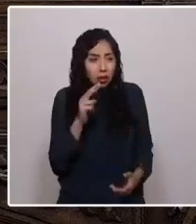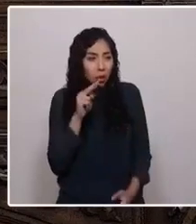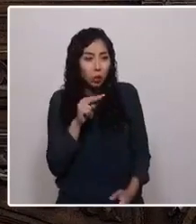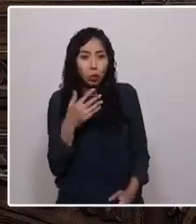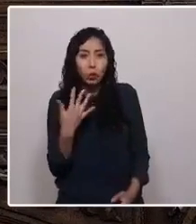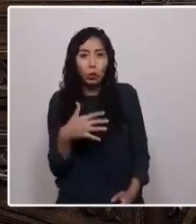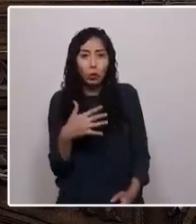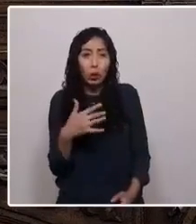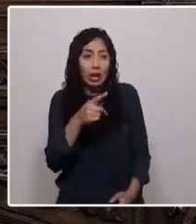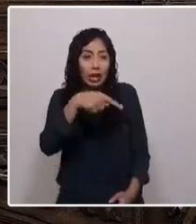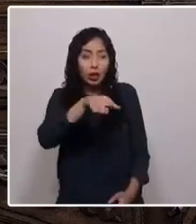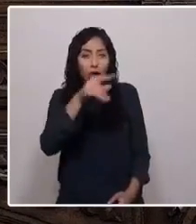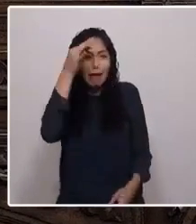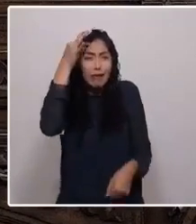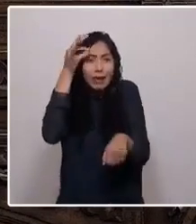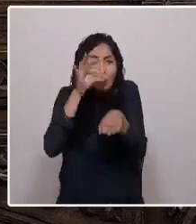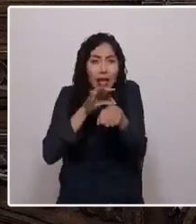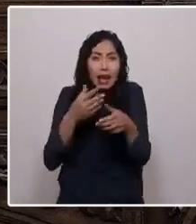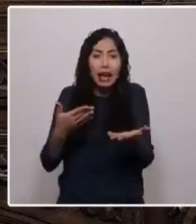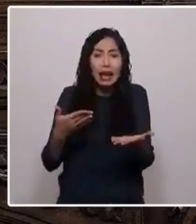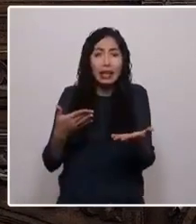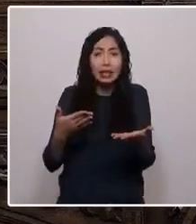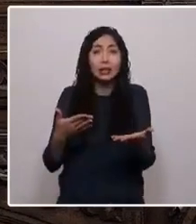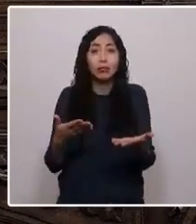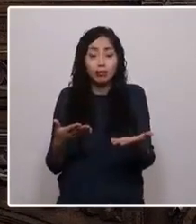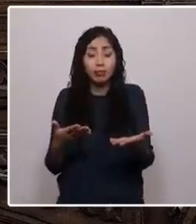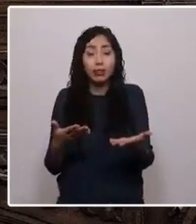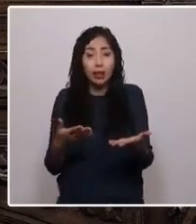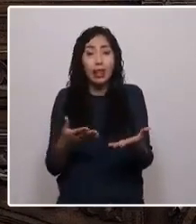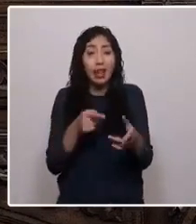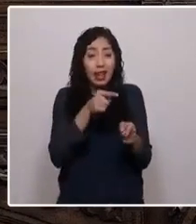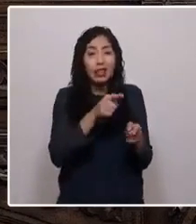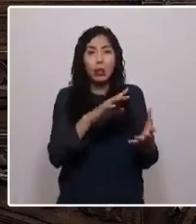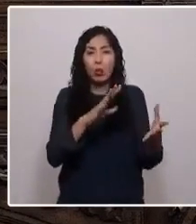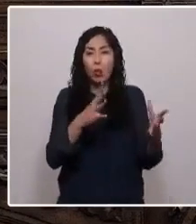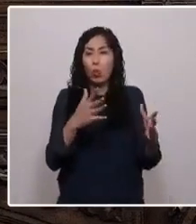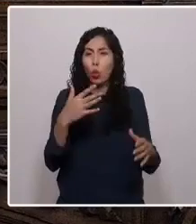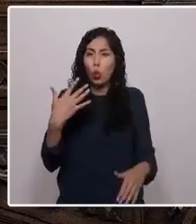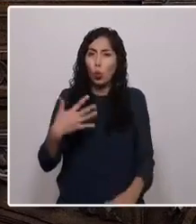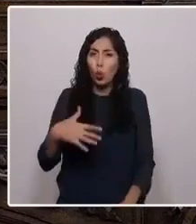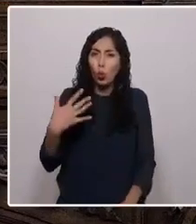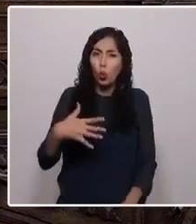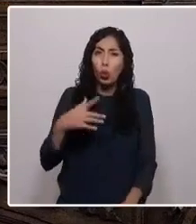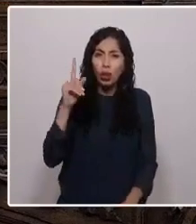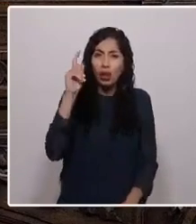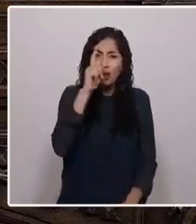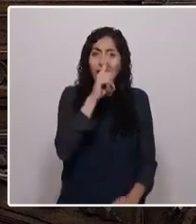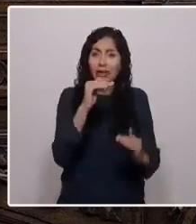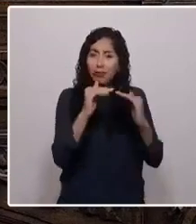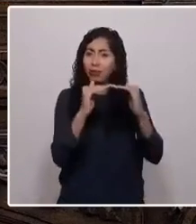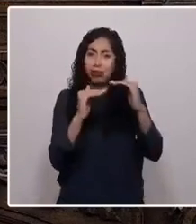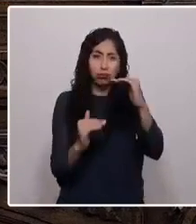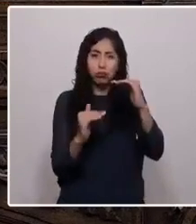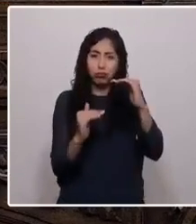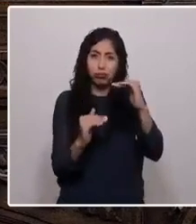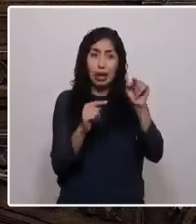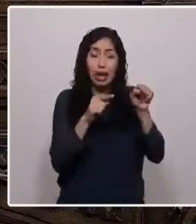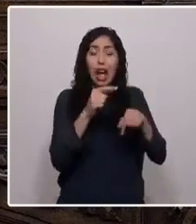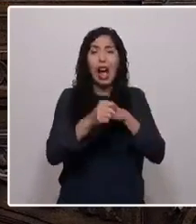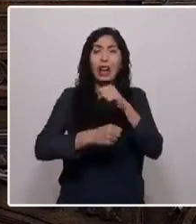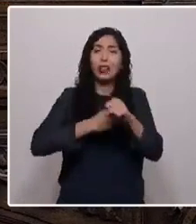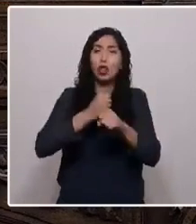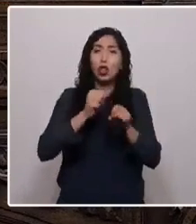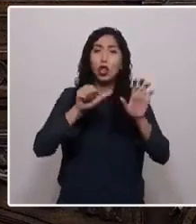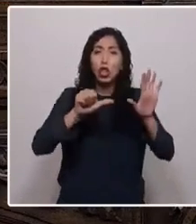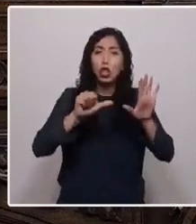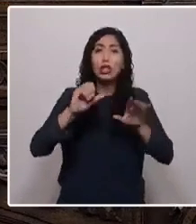llenos de enfermedades, bueno, en fin, era un mundo tremendamente desigual. Ese mundo de los 60, de